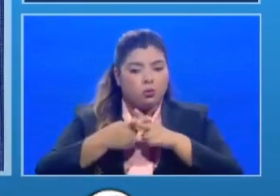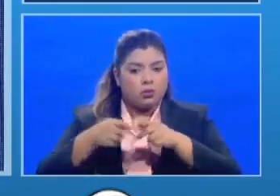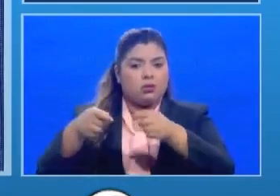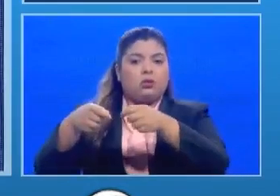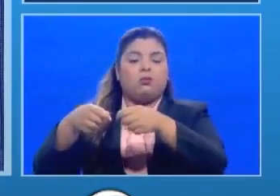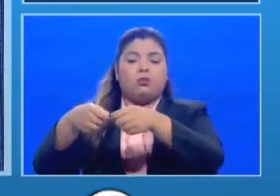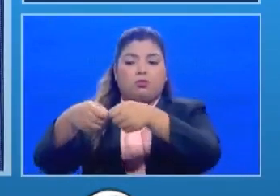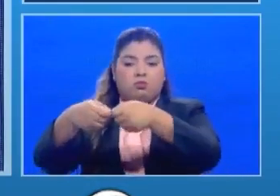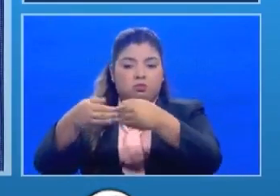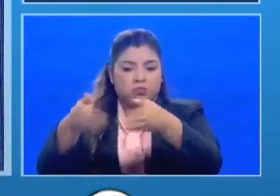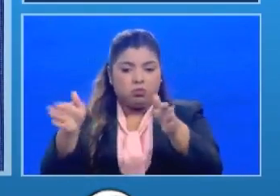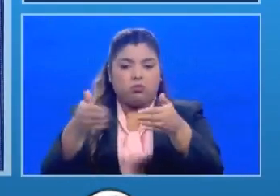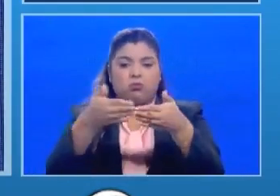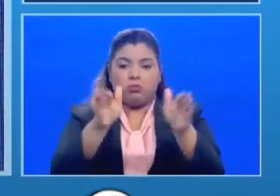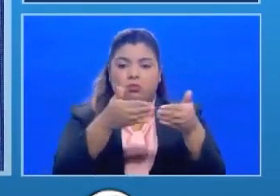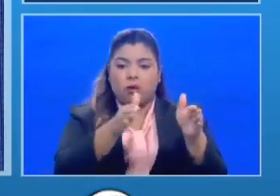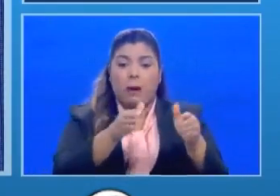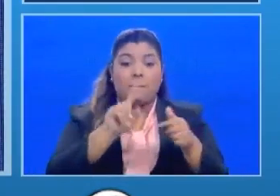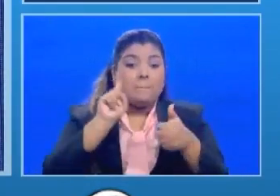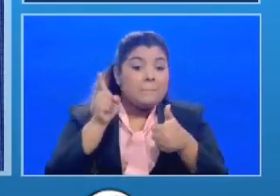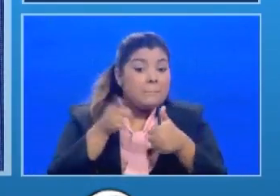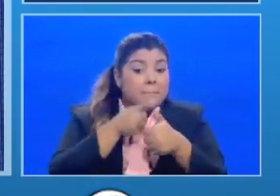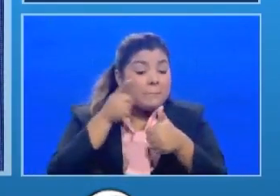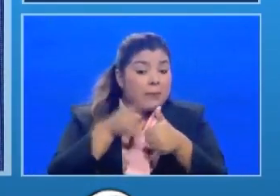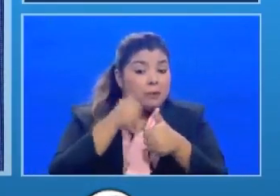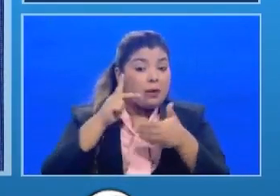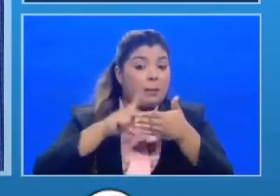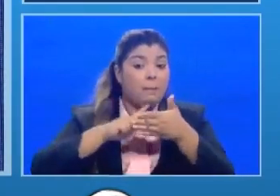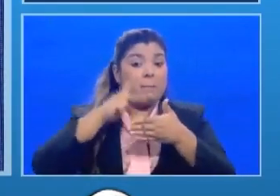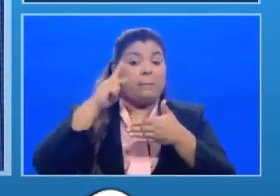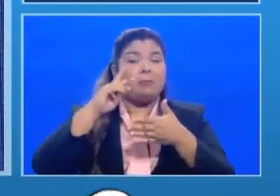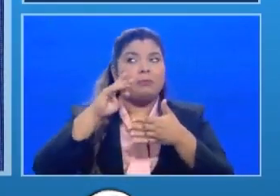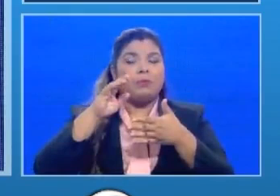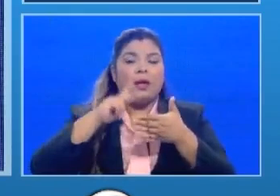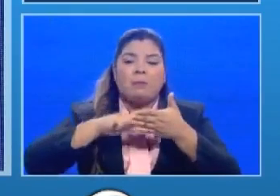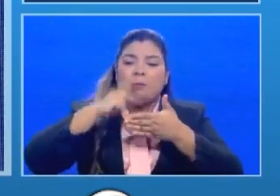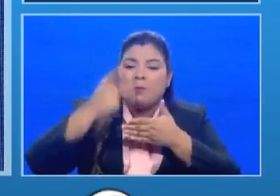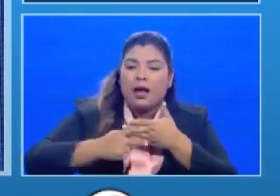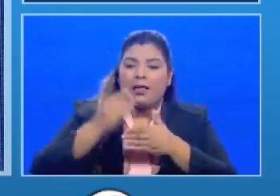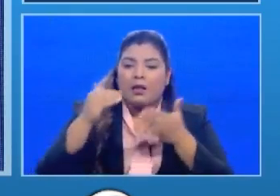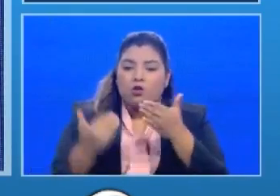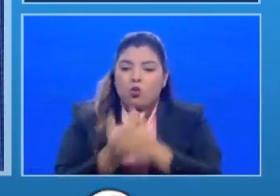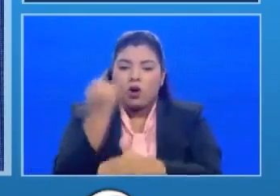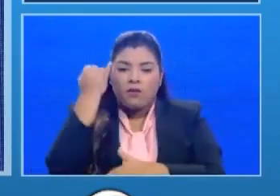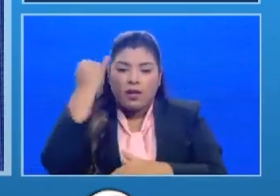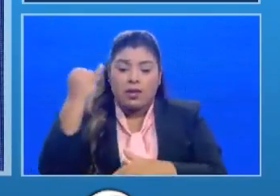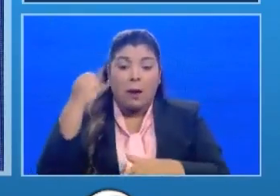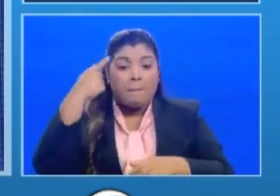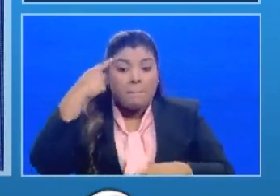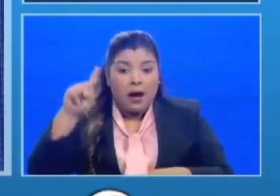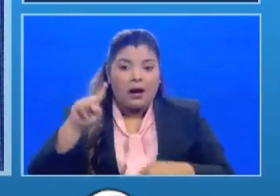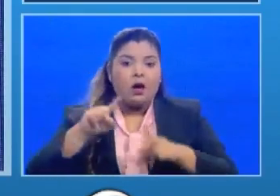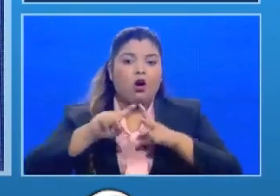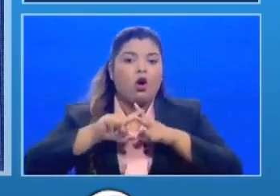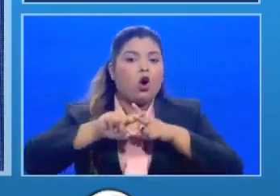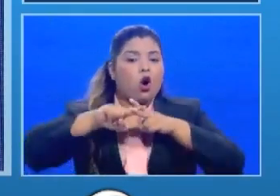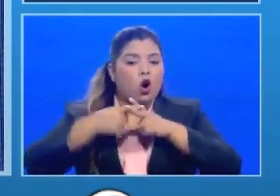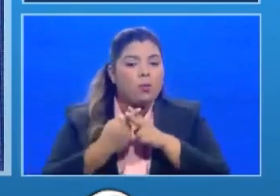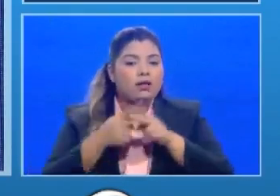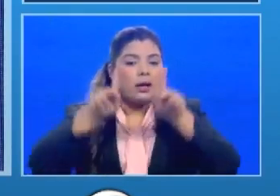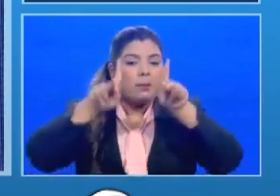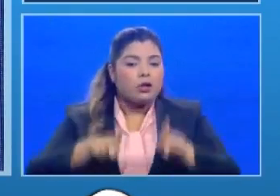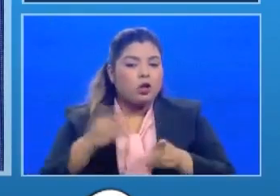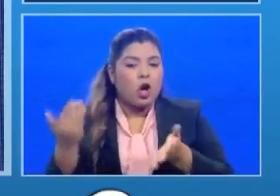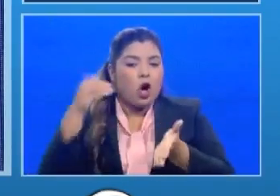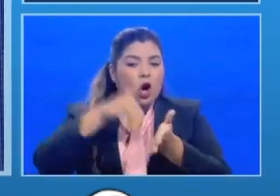propuesta del primer borrador del plan estratégico para retornar a la normalidad que le hemos